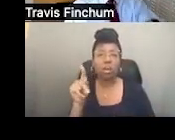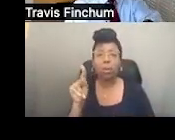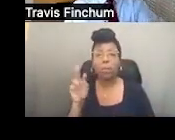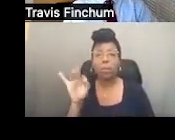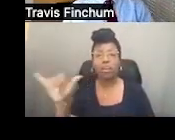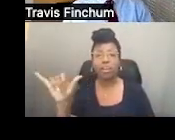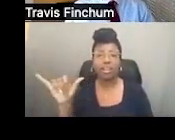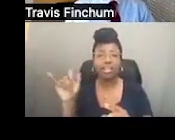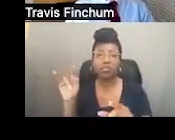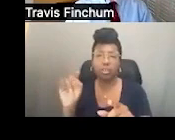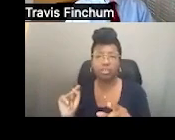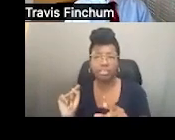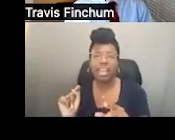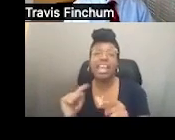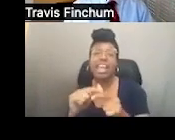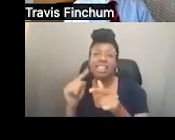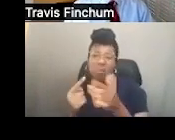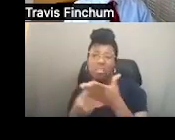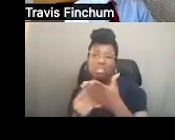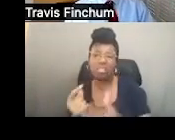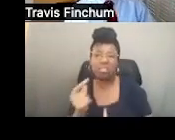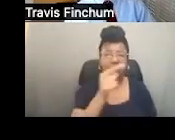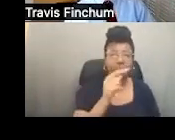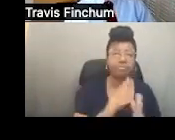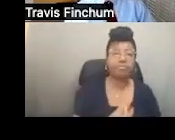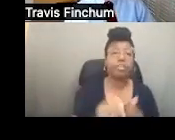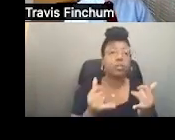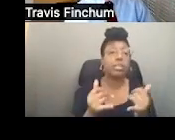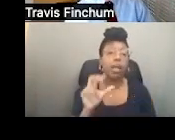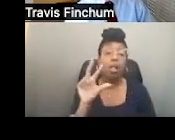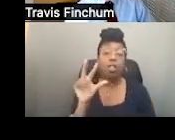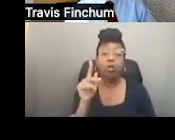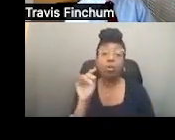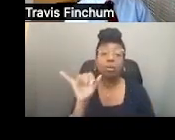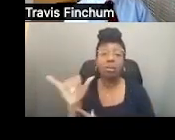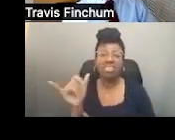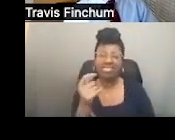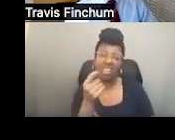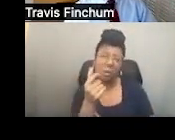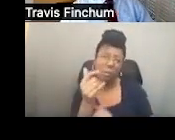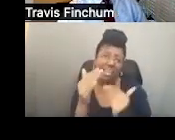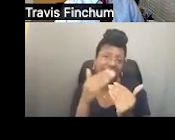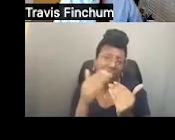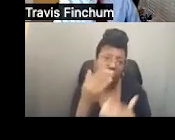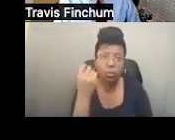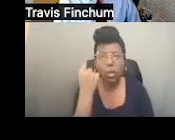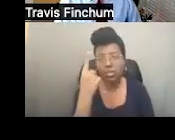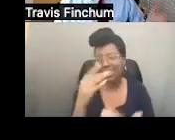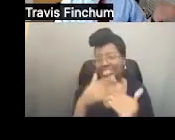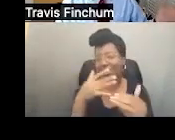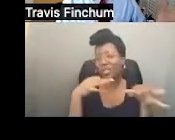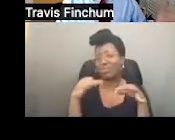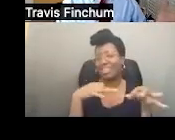empezar primero los fideicomisos de terceros y después empecemos con los de primeros. Entonces, los de terceros son más